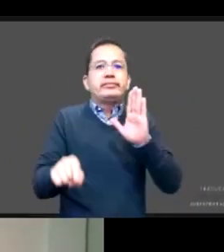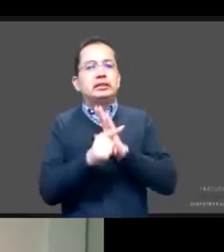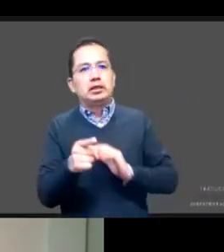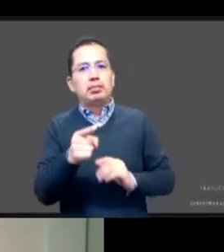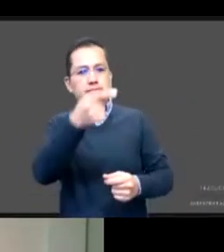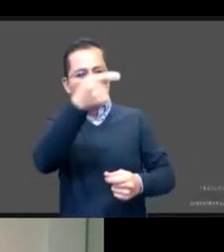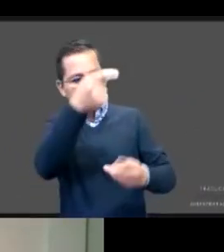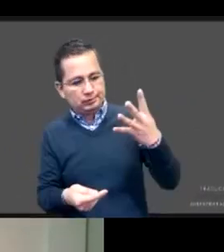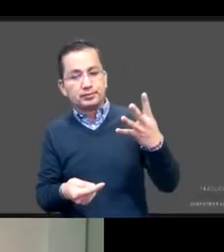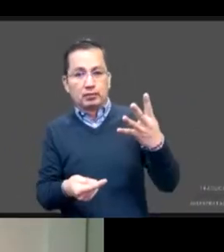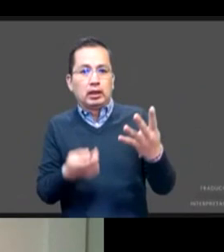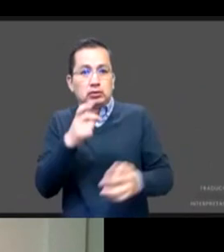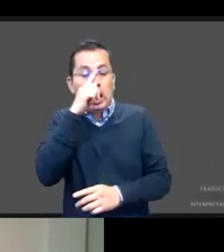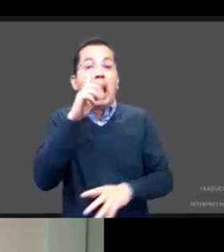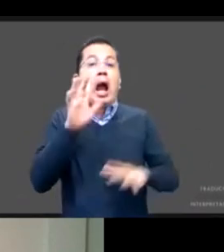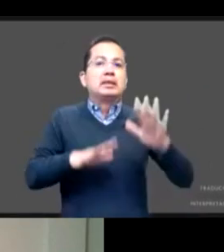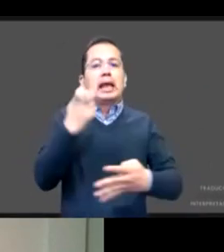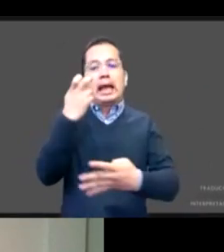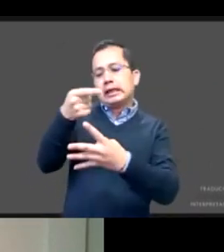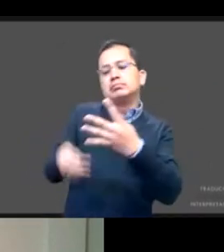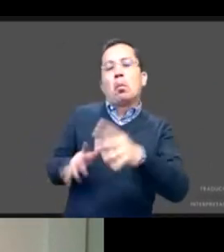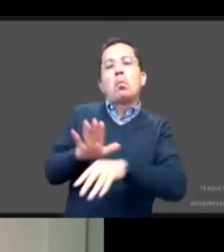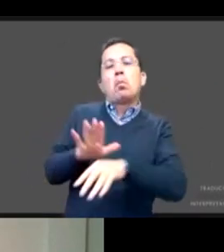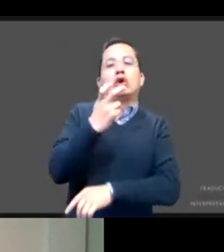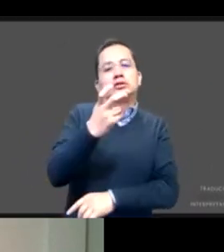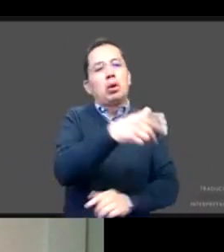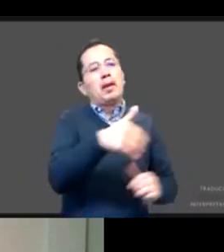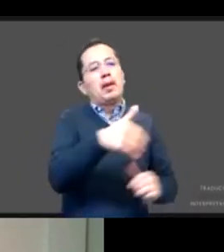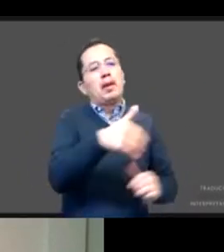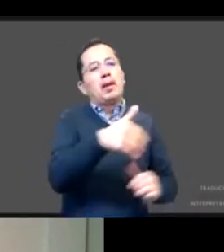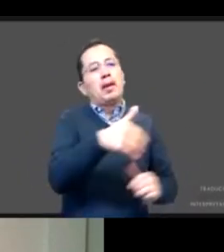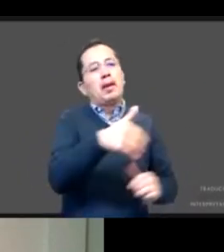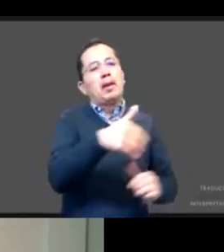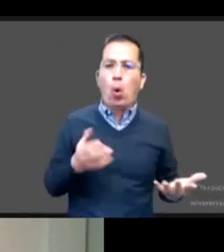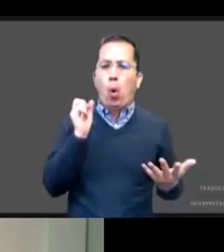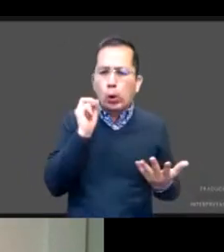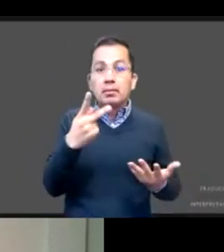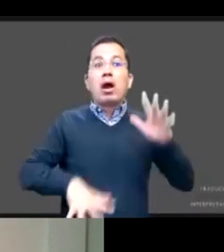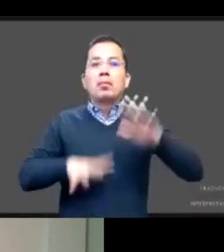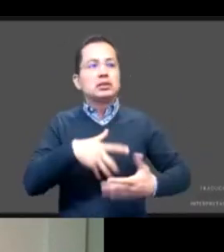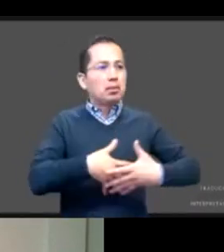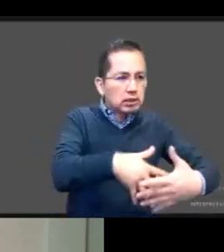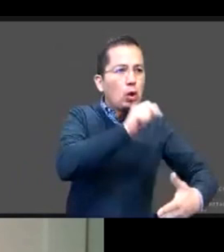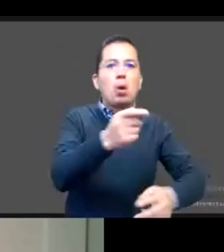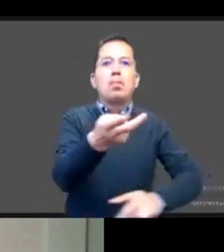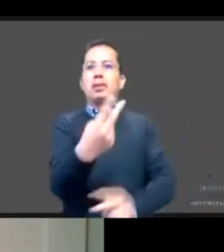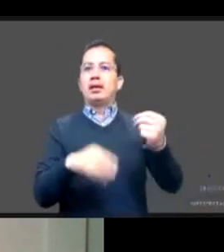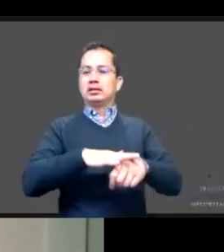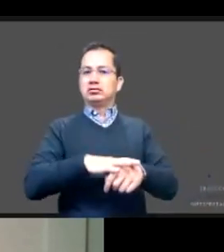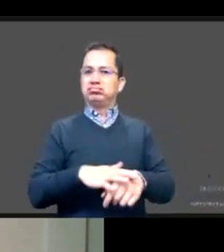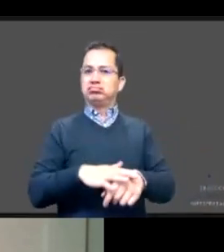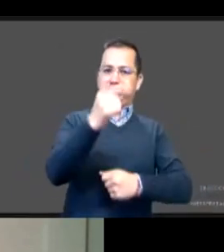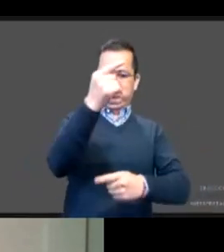resultado del embarazo adolescente. Es decir, es un fenómeno circular que lamentablemente en este momento suele ser un círculo